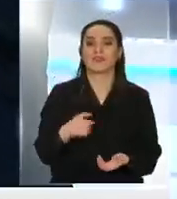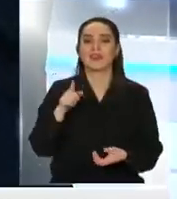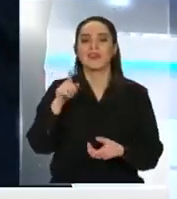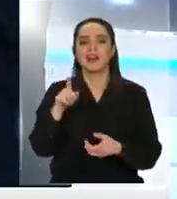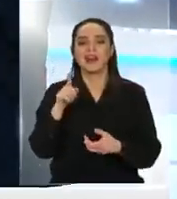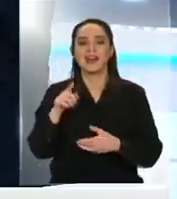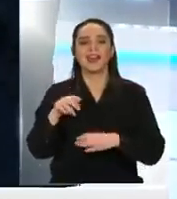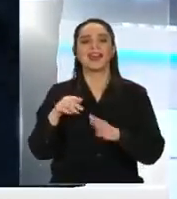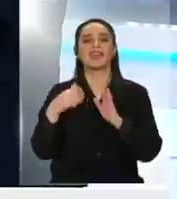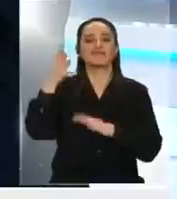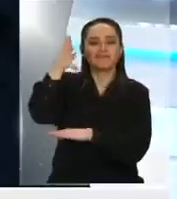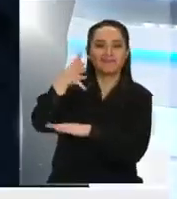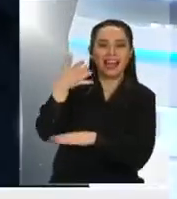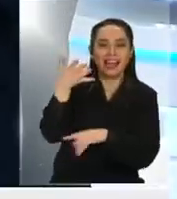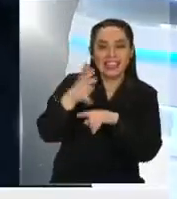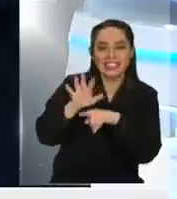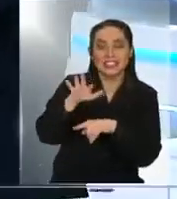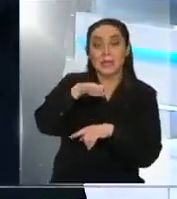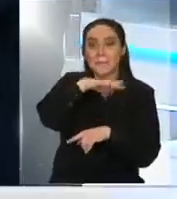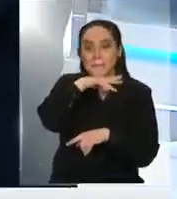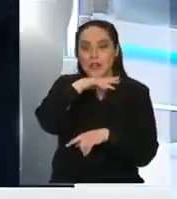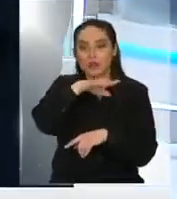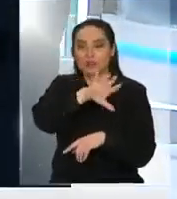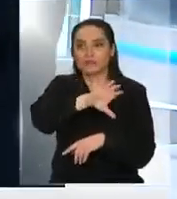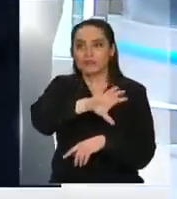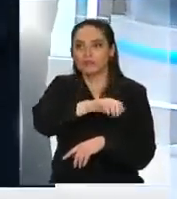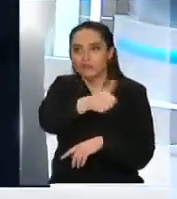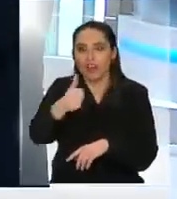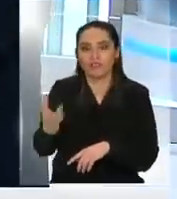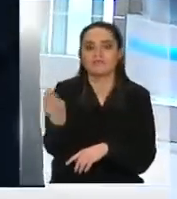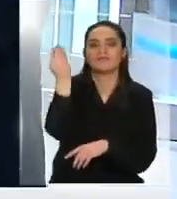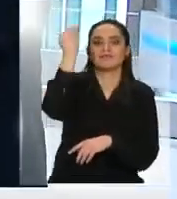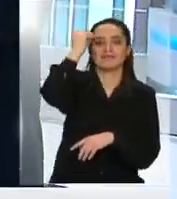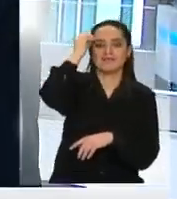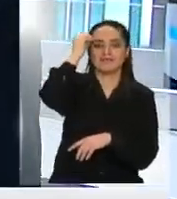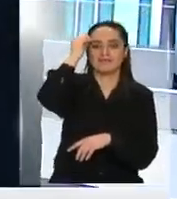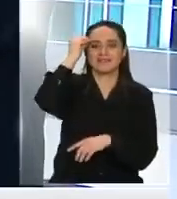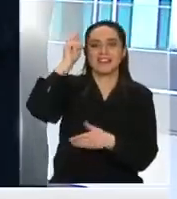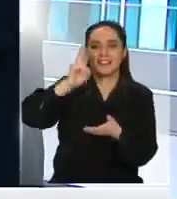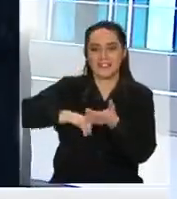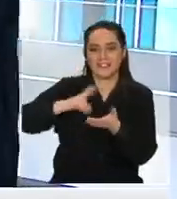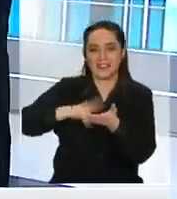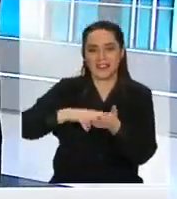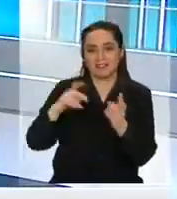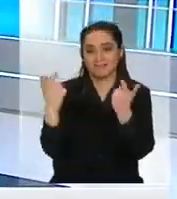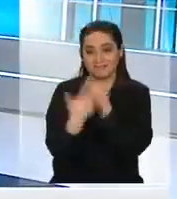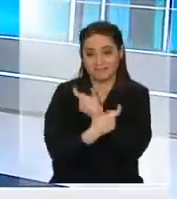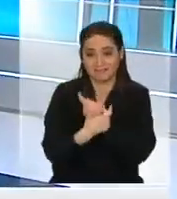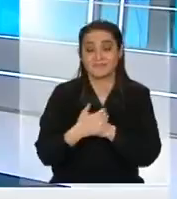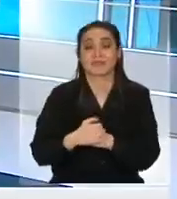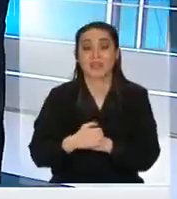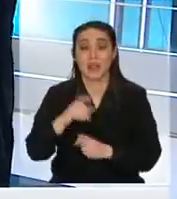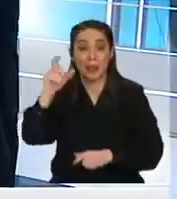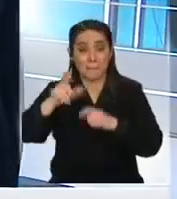minutos quedó pegado en la retina y en la memoria de todos los Tiene un contenido extraordinario. mira, los artistas tienen esa particularidad.